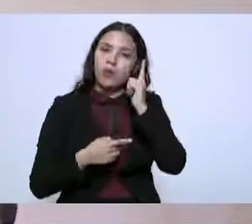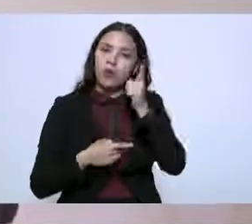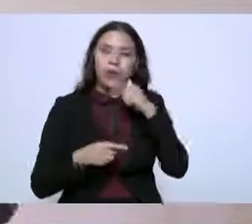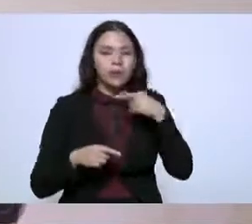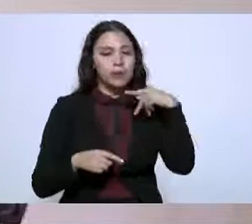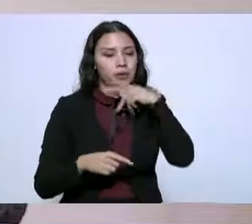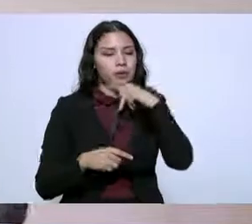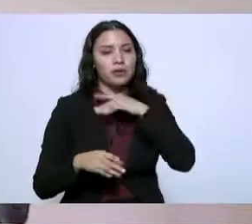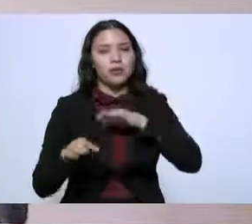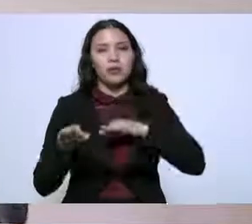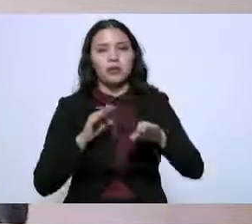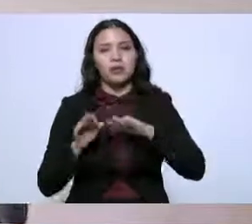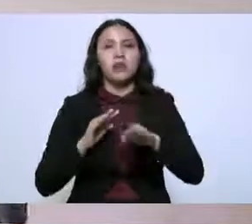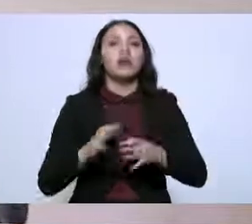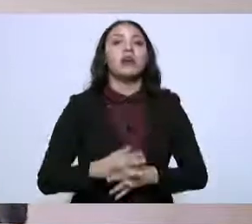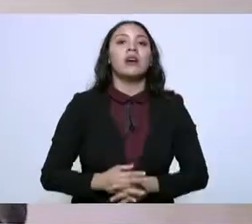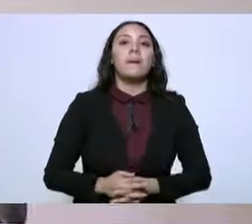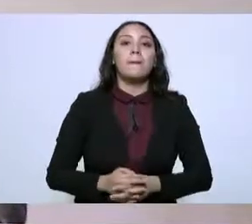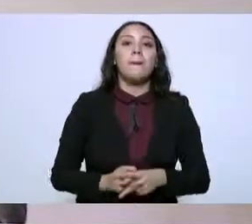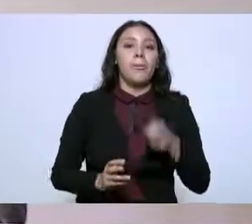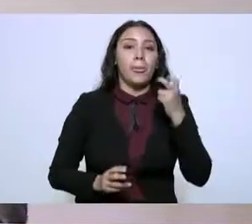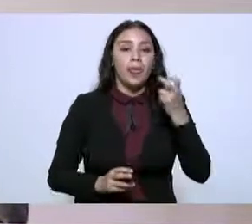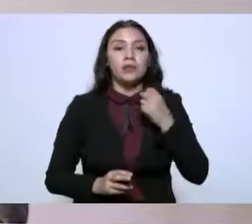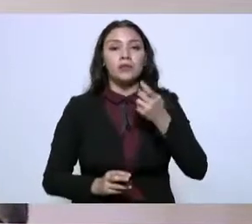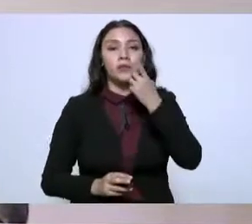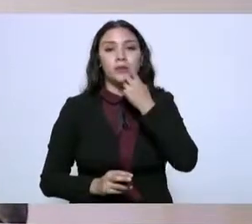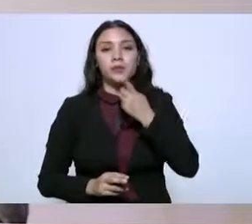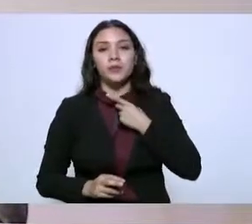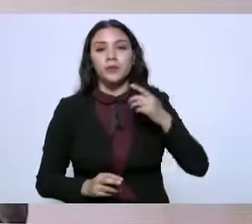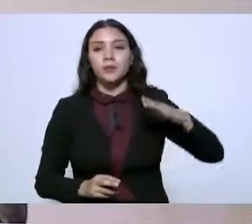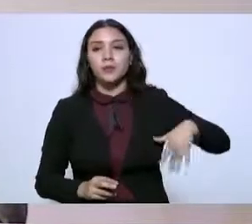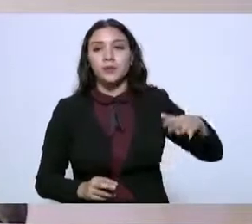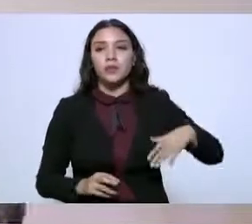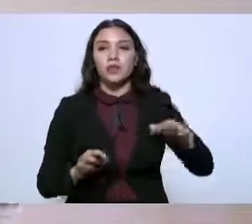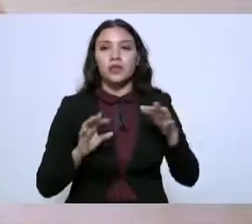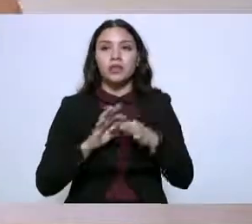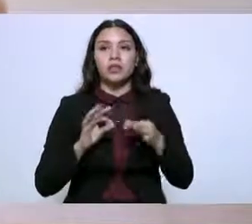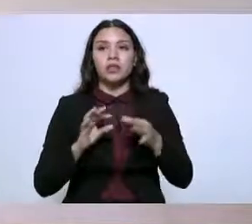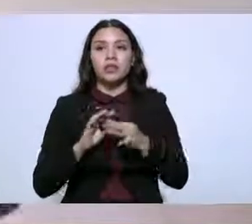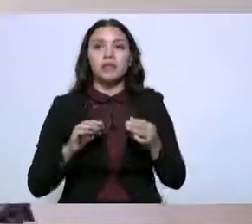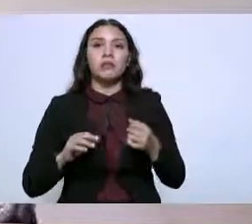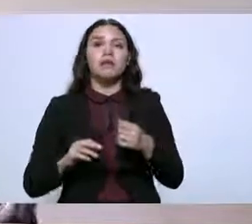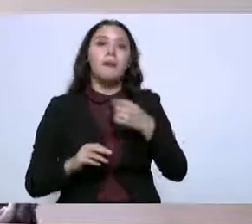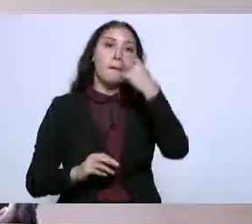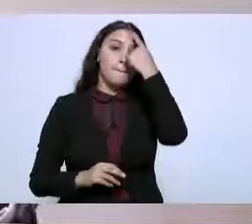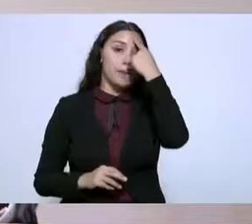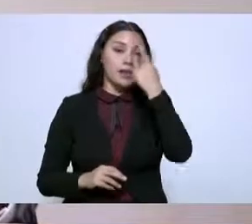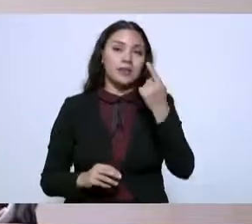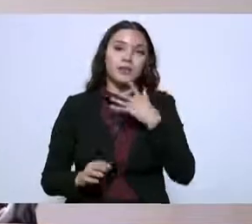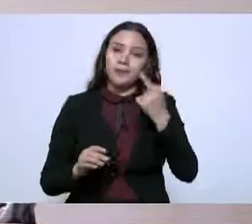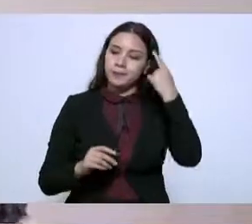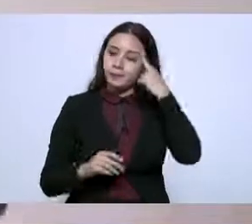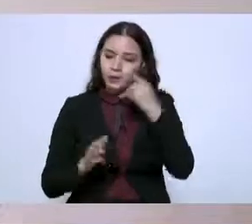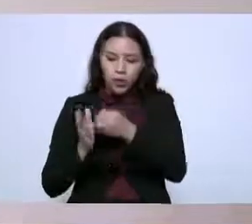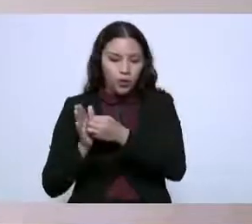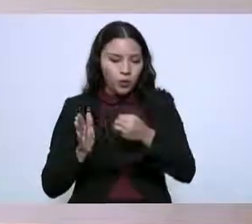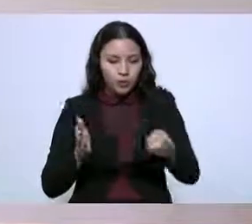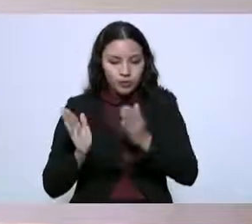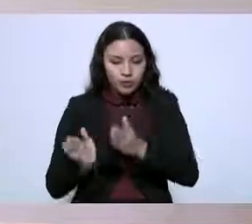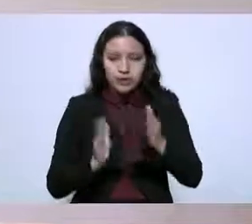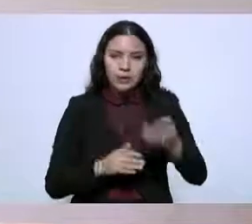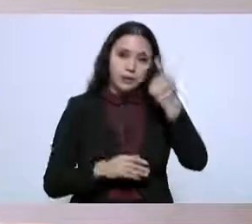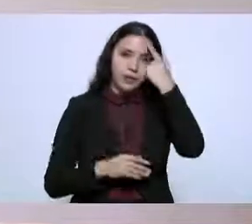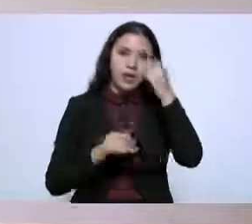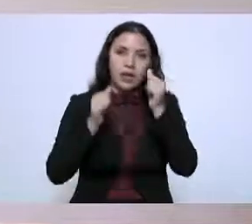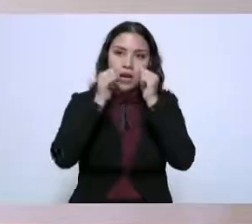Y dentro de las áreas que ellos nos hacían mención, pues las ordenamos más o menos para poder